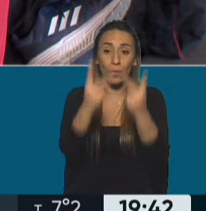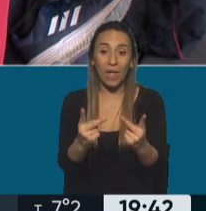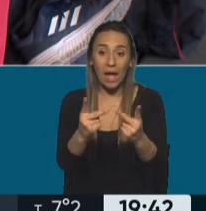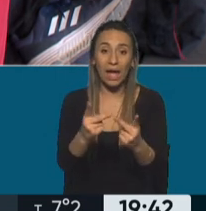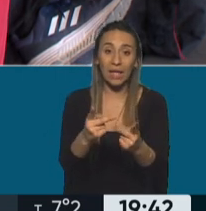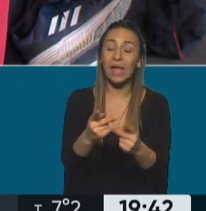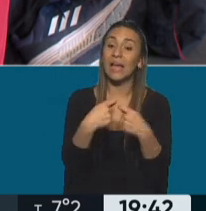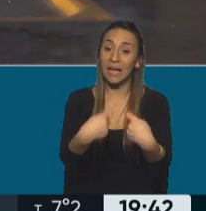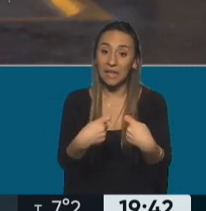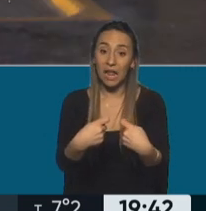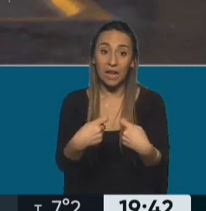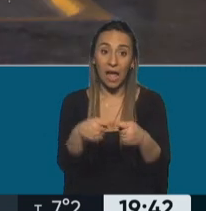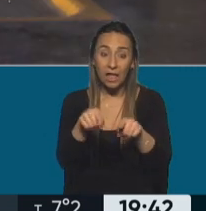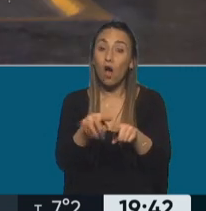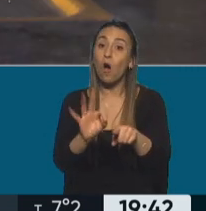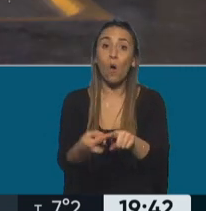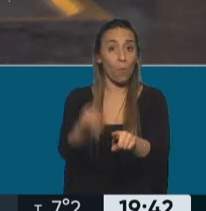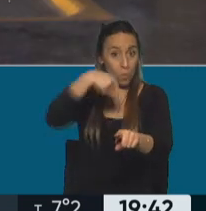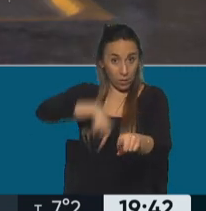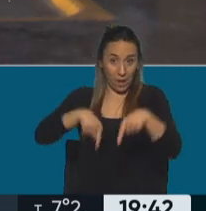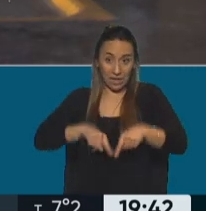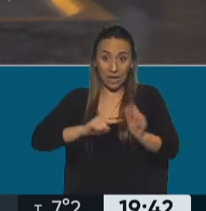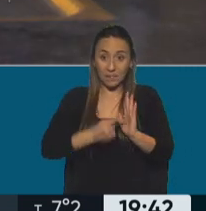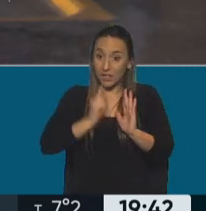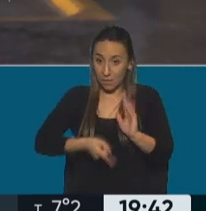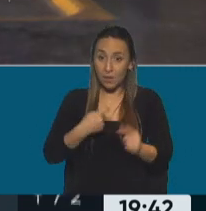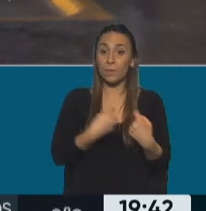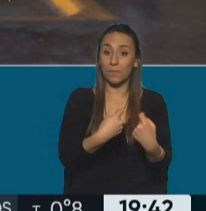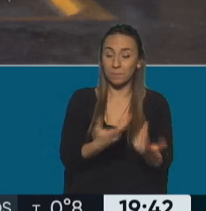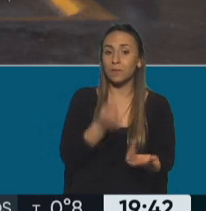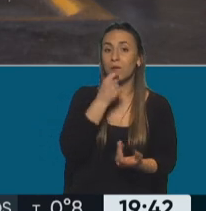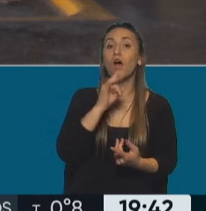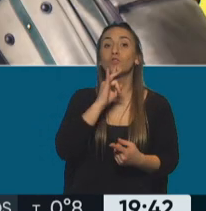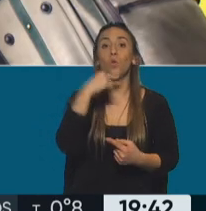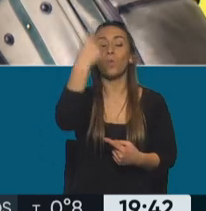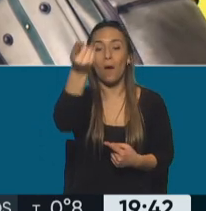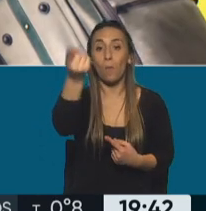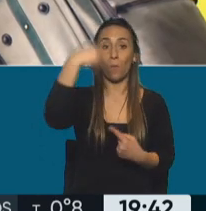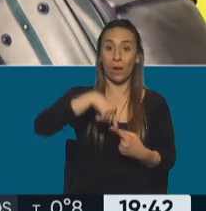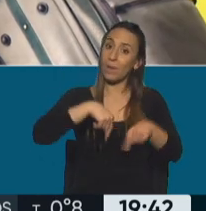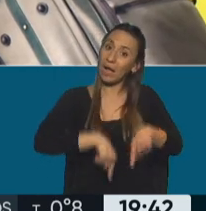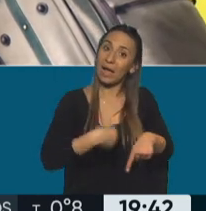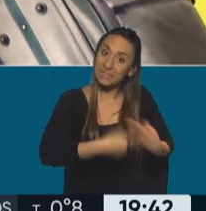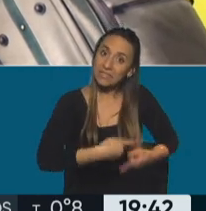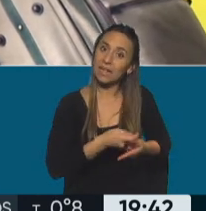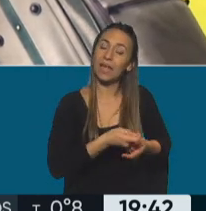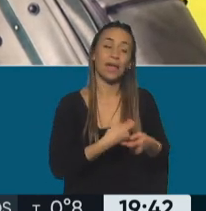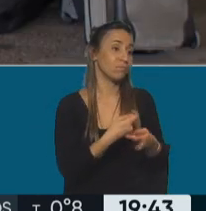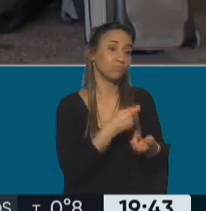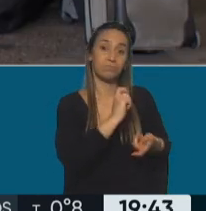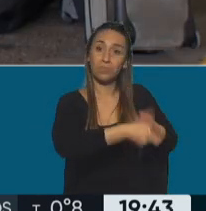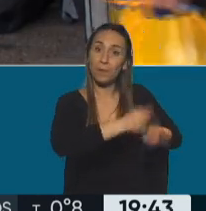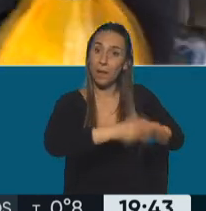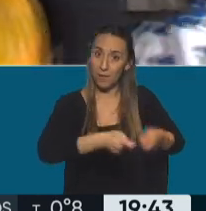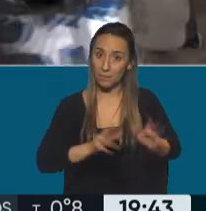cuando vuelvas también, atentico en eso, digo, acá en Capital, por ejemplo, te vas a Tucumán, volvés y lo seguís gastando. Ahora, en esta tercera edición